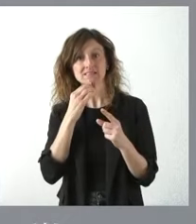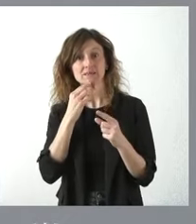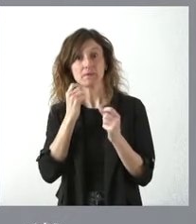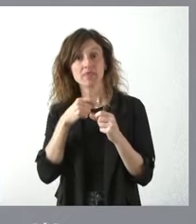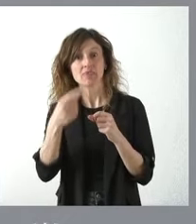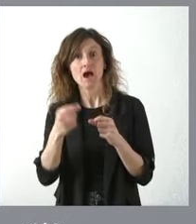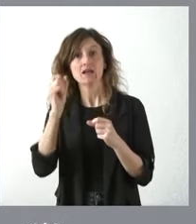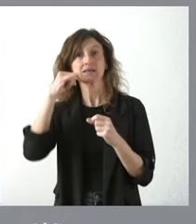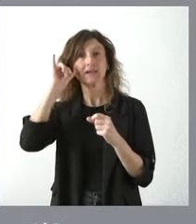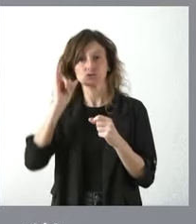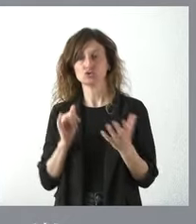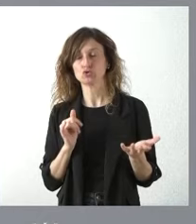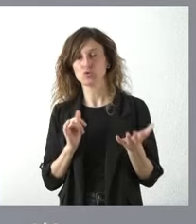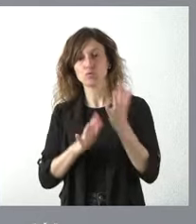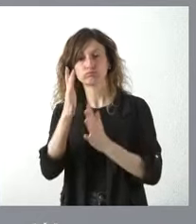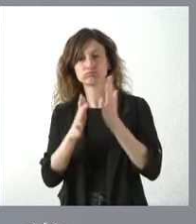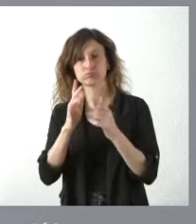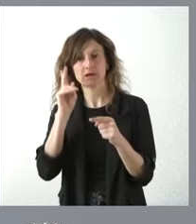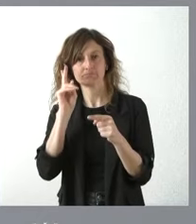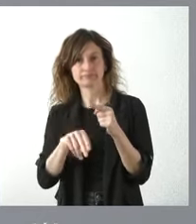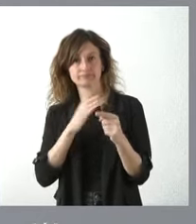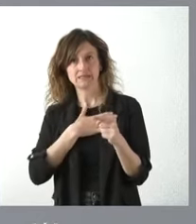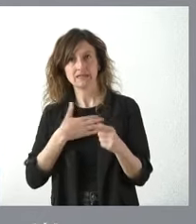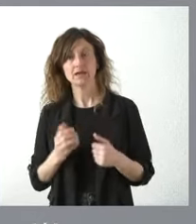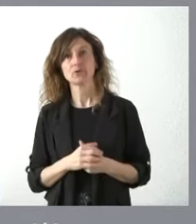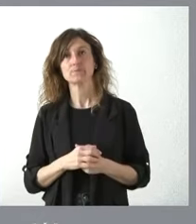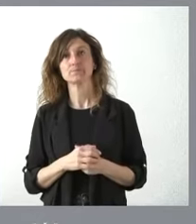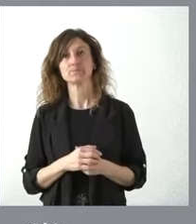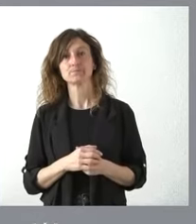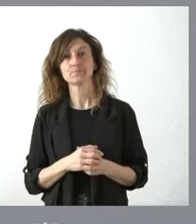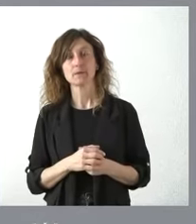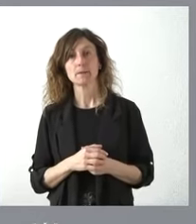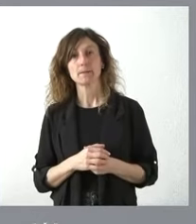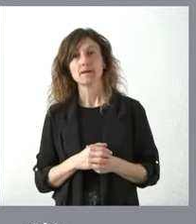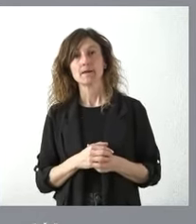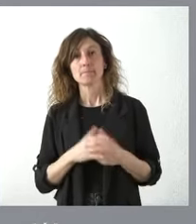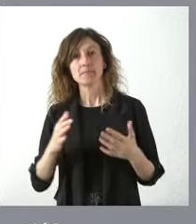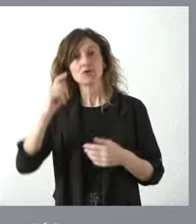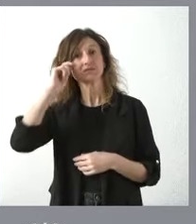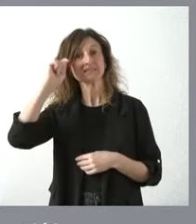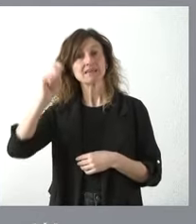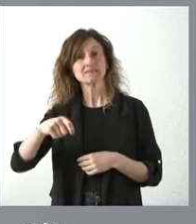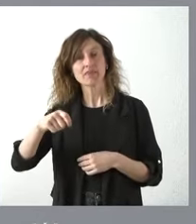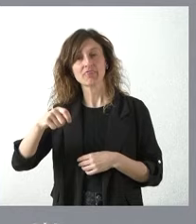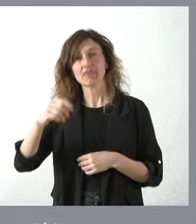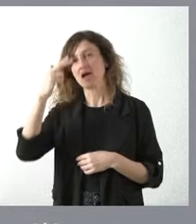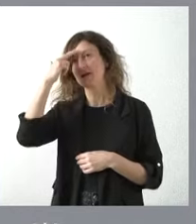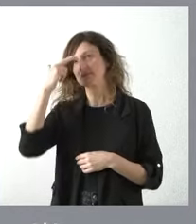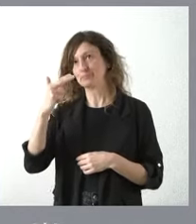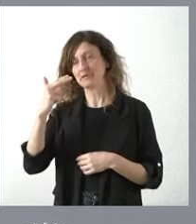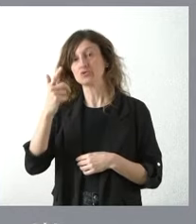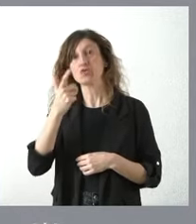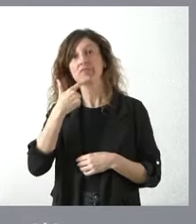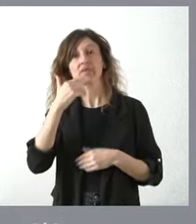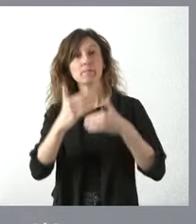para la existencia de estos incendios. lo que naturalmente nos dice la sentencia y la respetamos es el